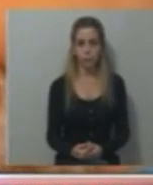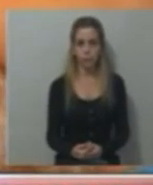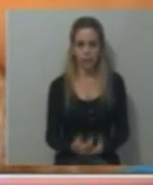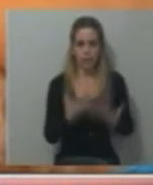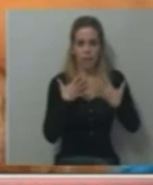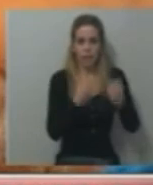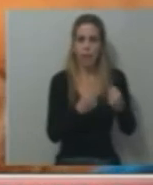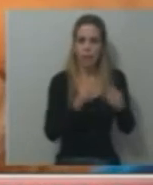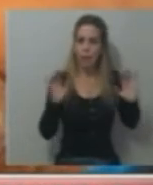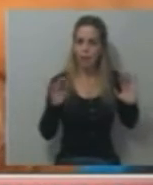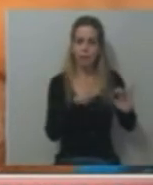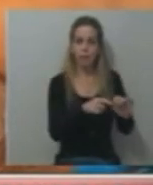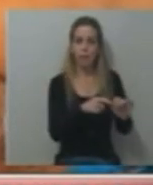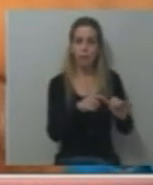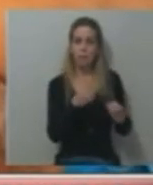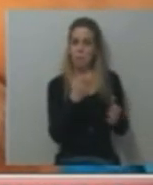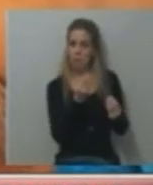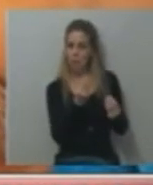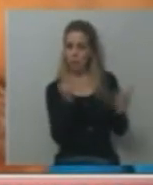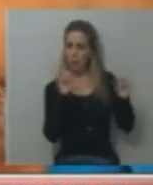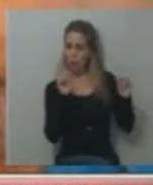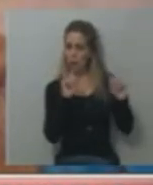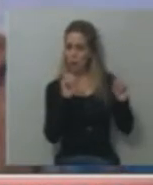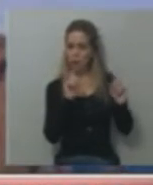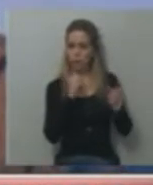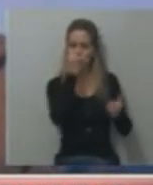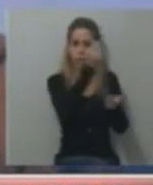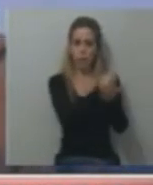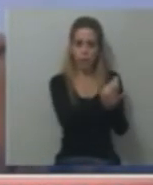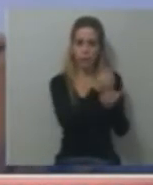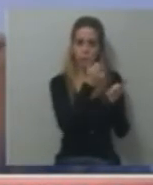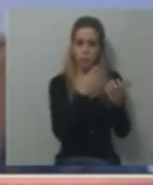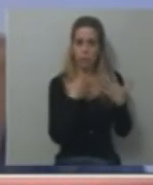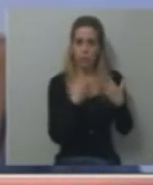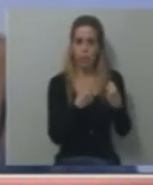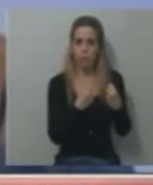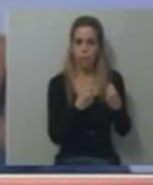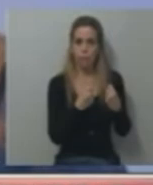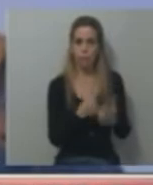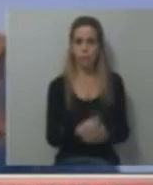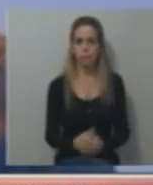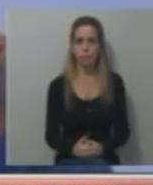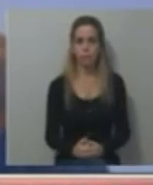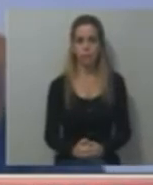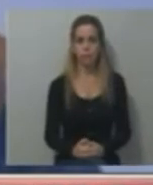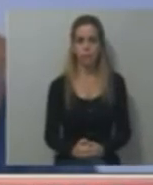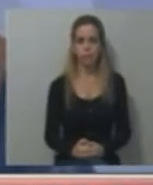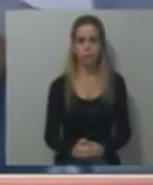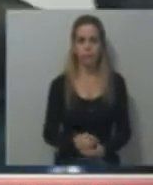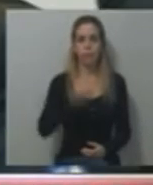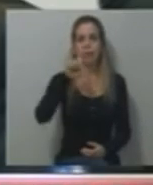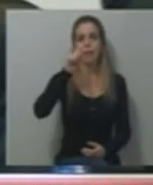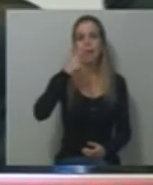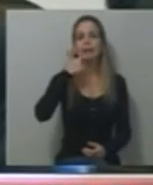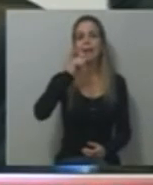a Casal un duro y viene un garantista. Se va un duro y sigue un duro, ¿sí? Sí, se va un duro con poca eficacia. ¿Casal? Sí.